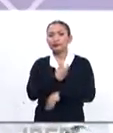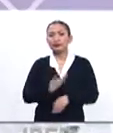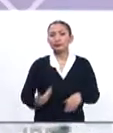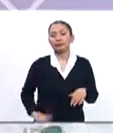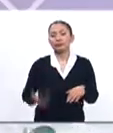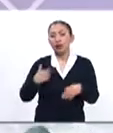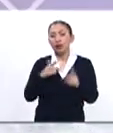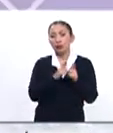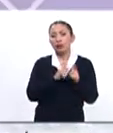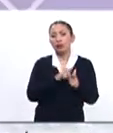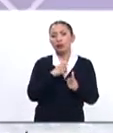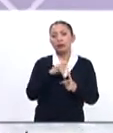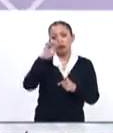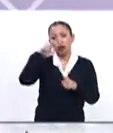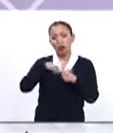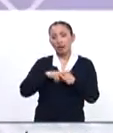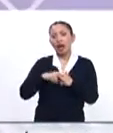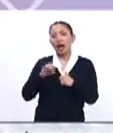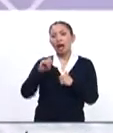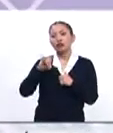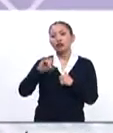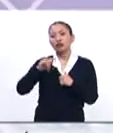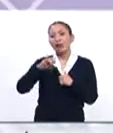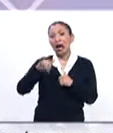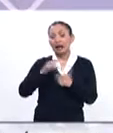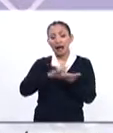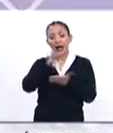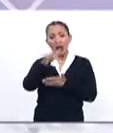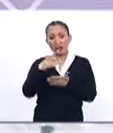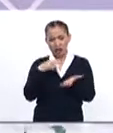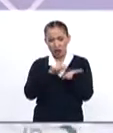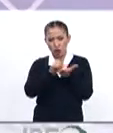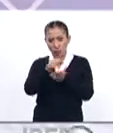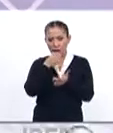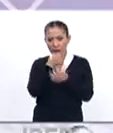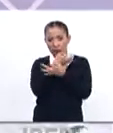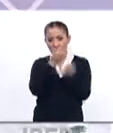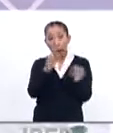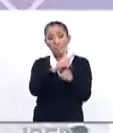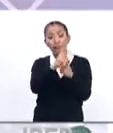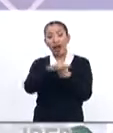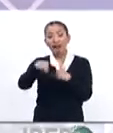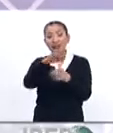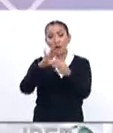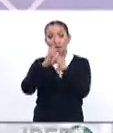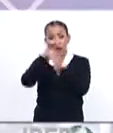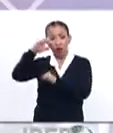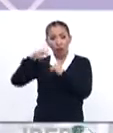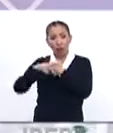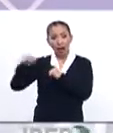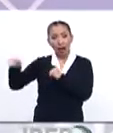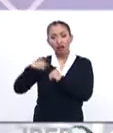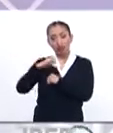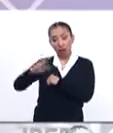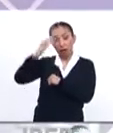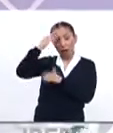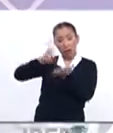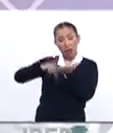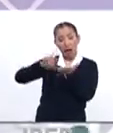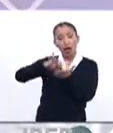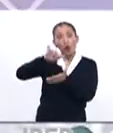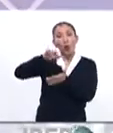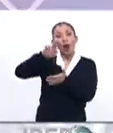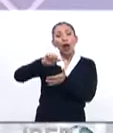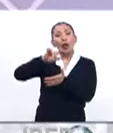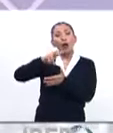el presidente del Parlamento Europeo, Antonio Tajani, agradeció vía Twitter a los países de la Unión Europea que han reconocido a Juan